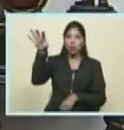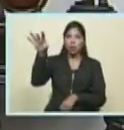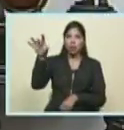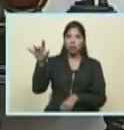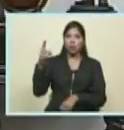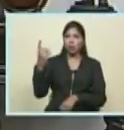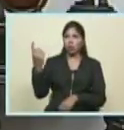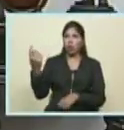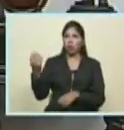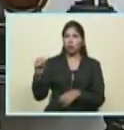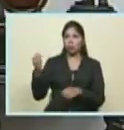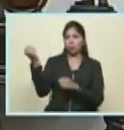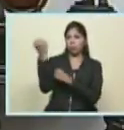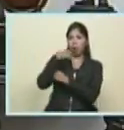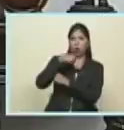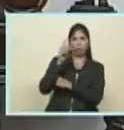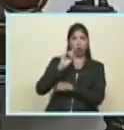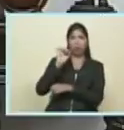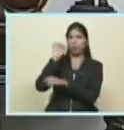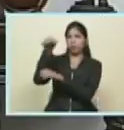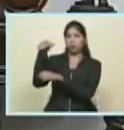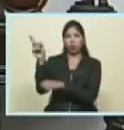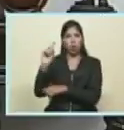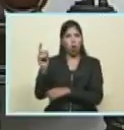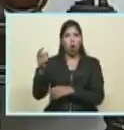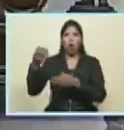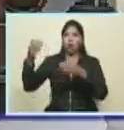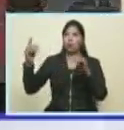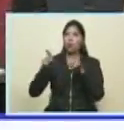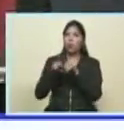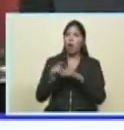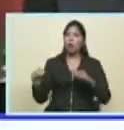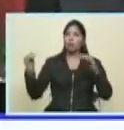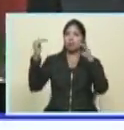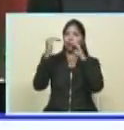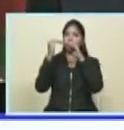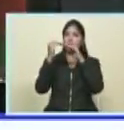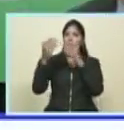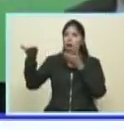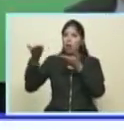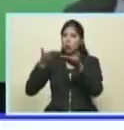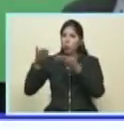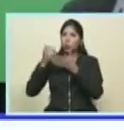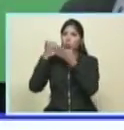Ni ellos nos quieren dominar, ni nosotros queremos dominarlas. No, queremos cooperar, no dominar.